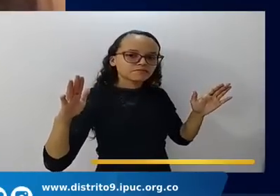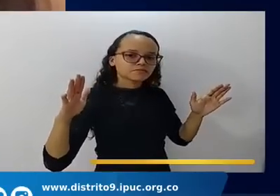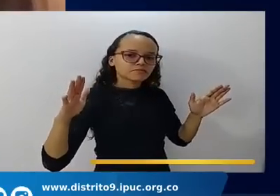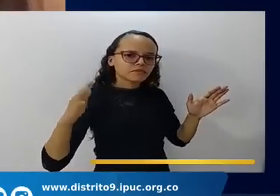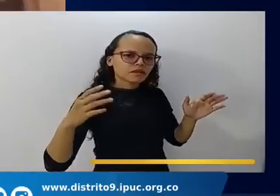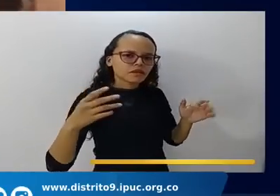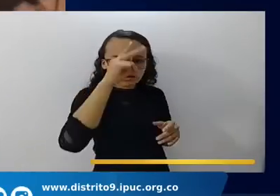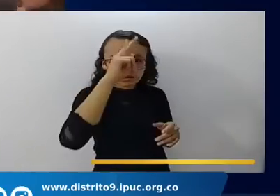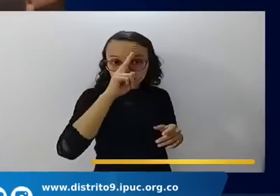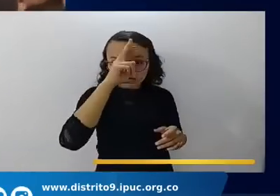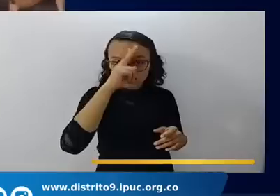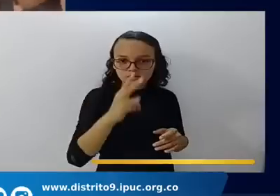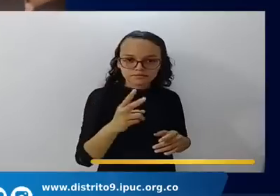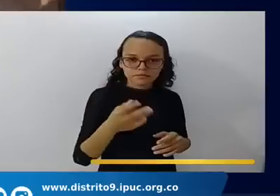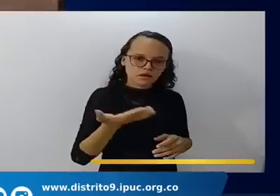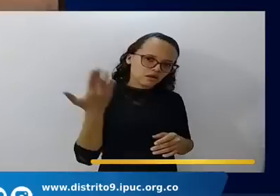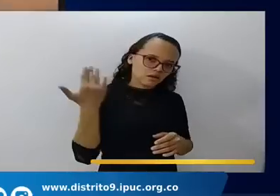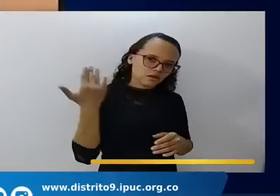aleluya